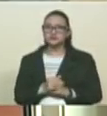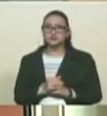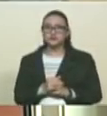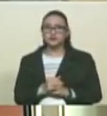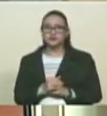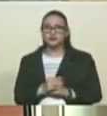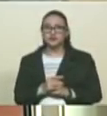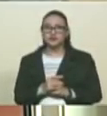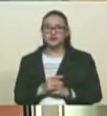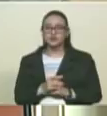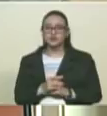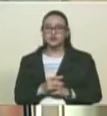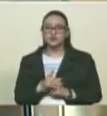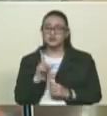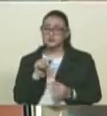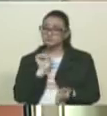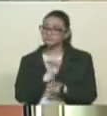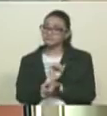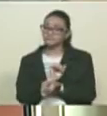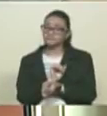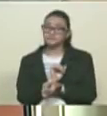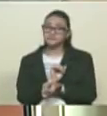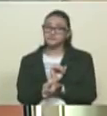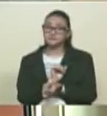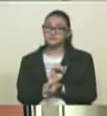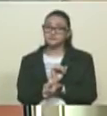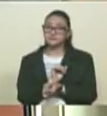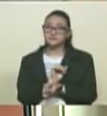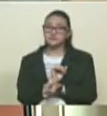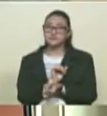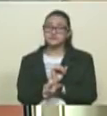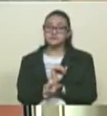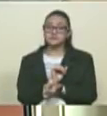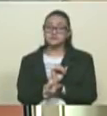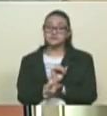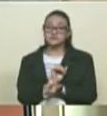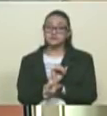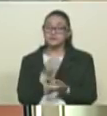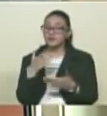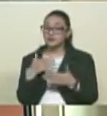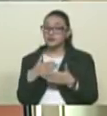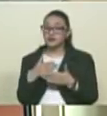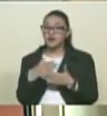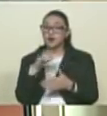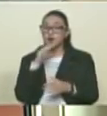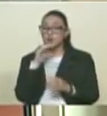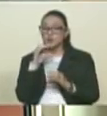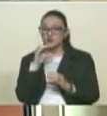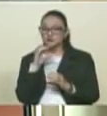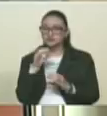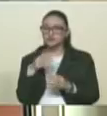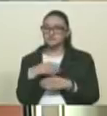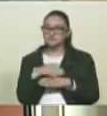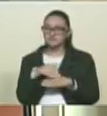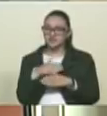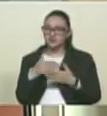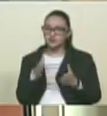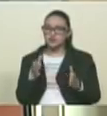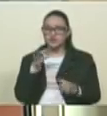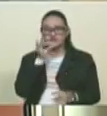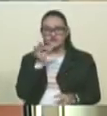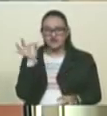penales para impedir, por vía de convocatoria y comunicación a la Fiscalía General de la República, para